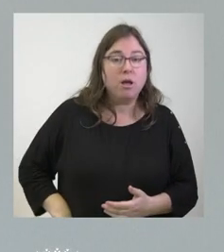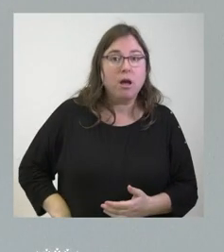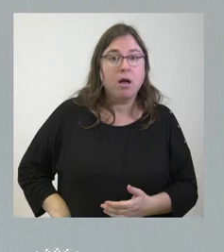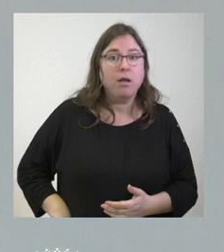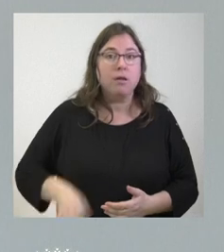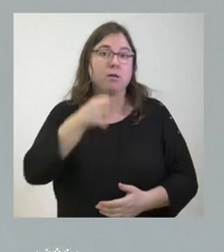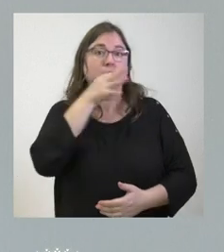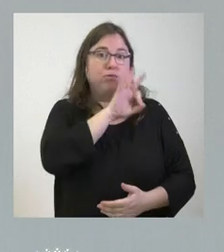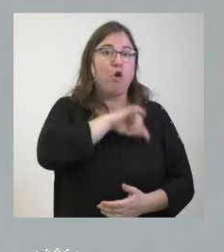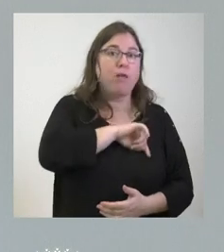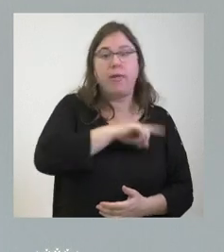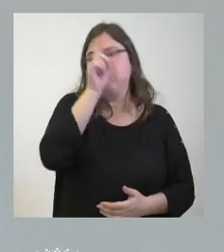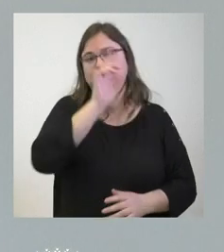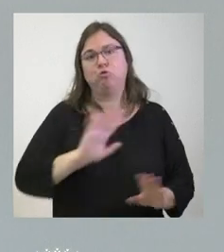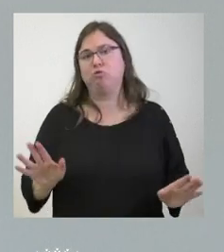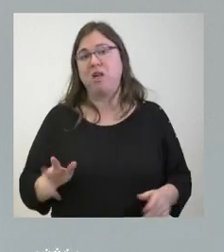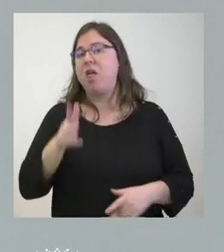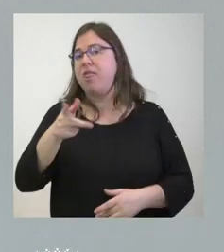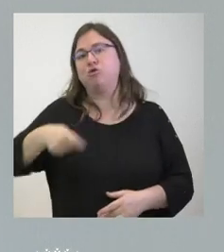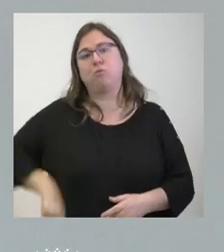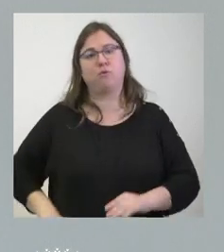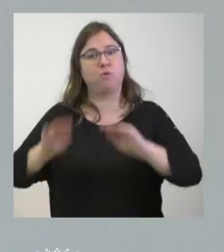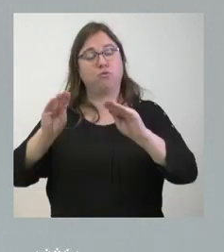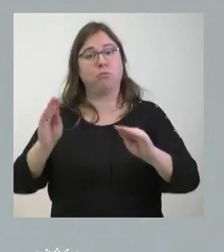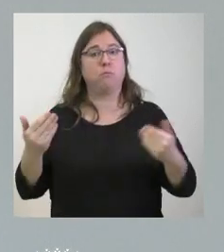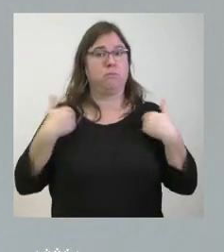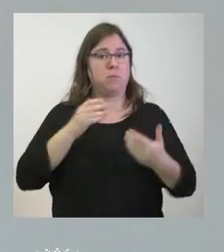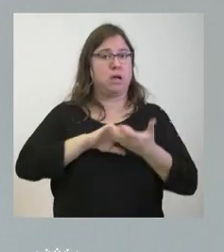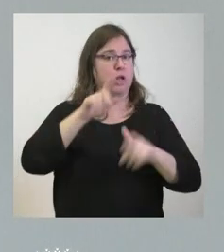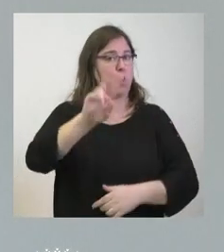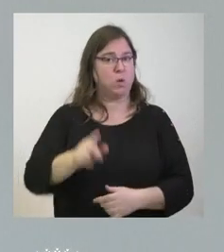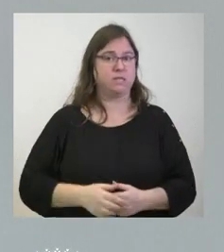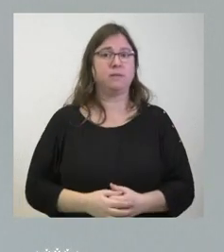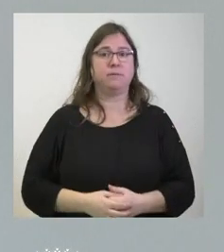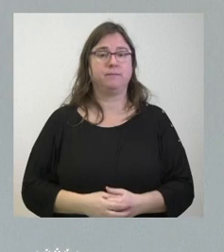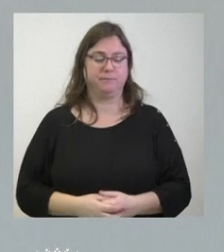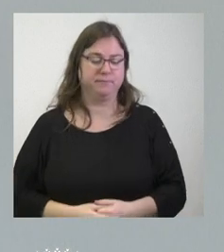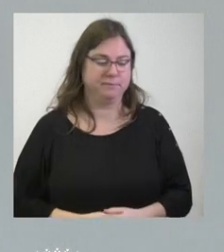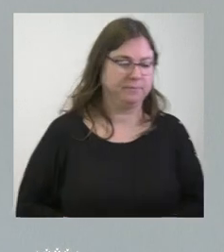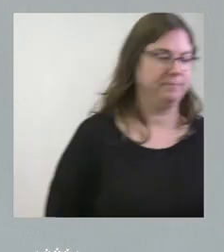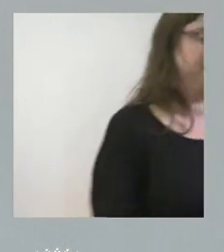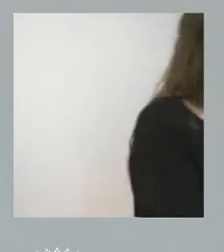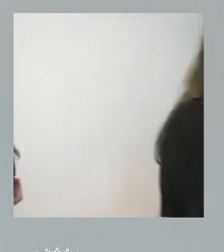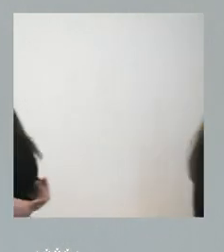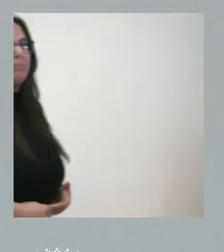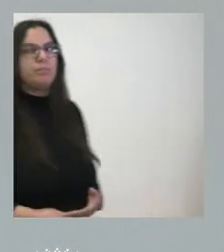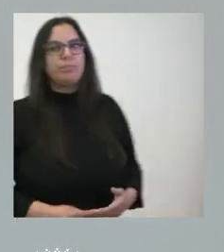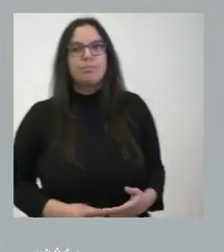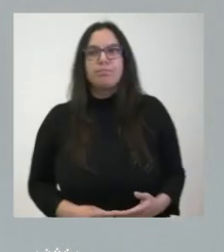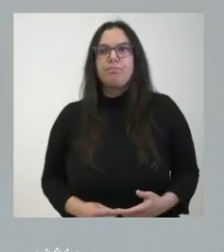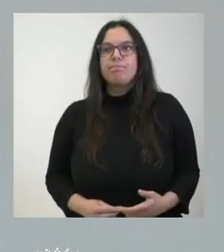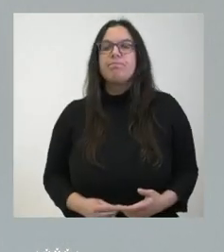a la objeción de conciencia. Y ese es un derecho que corresponde a los profesionales, a la Junta de Castilla y León. Sí, pero en cumplimiento de la ley se va